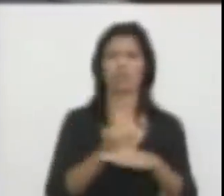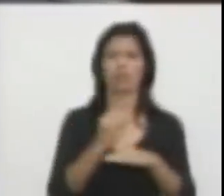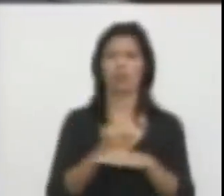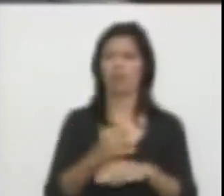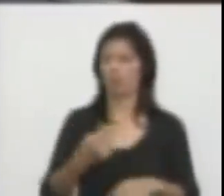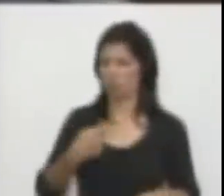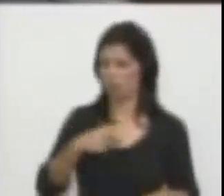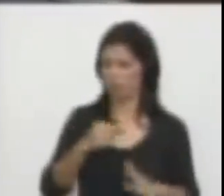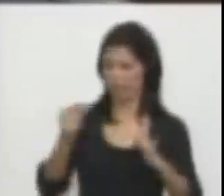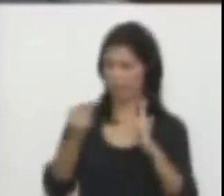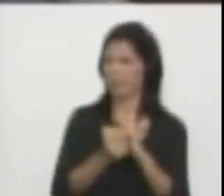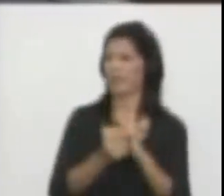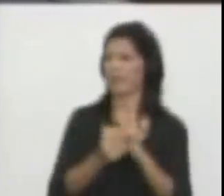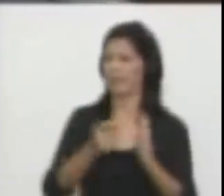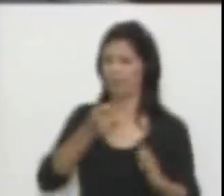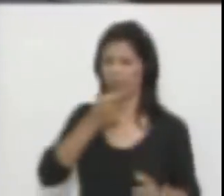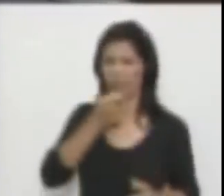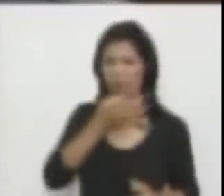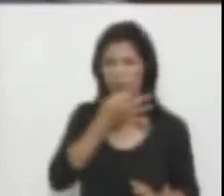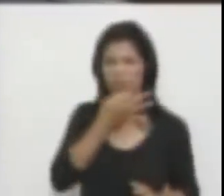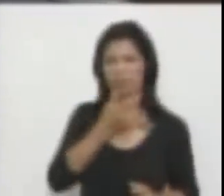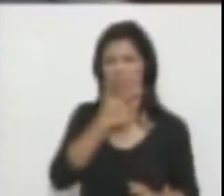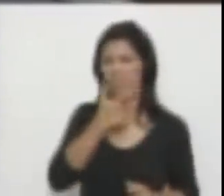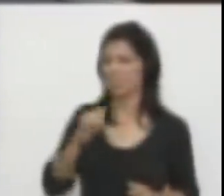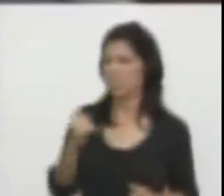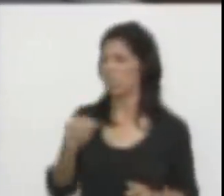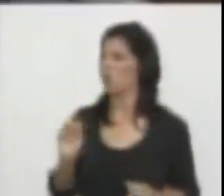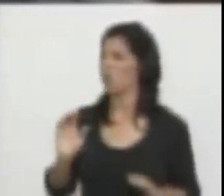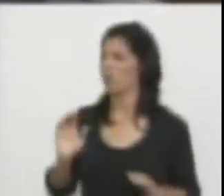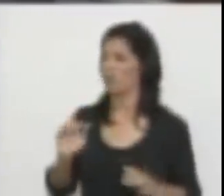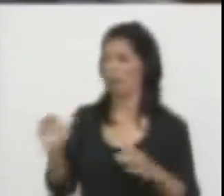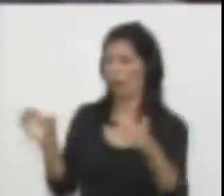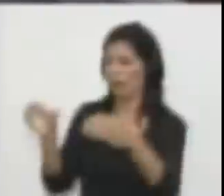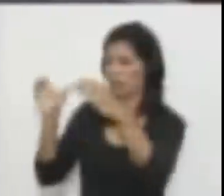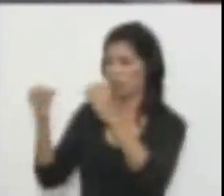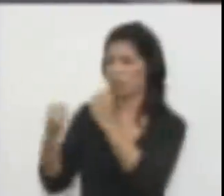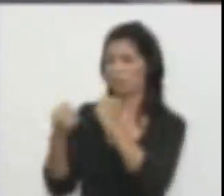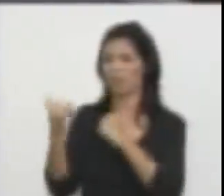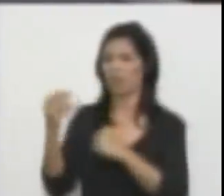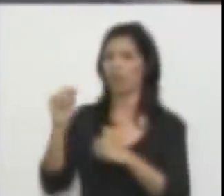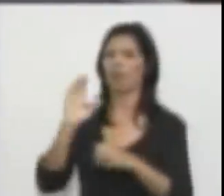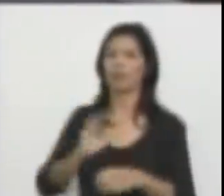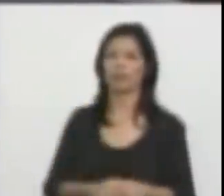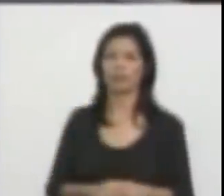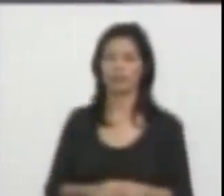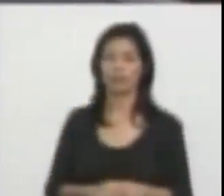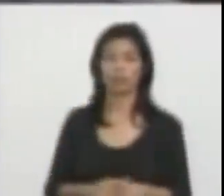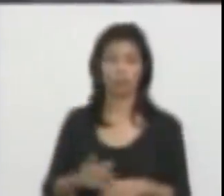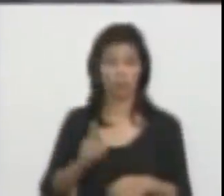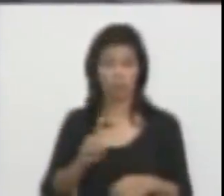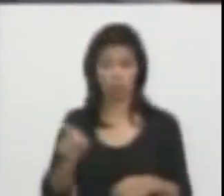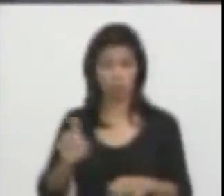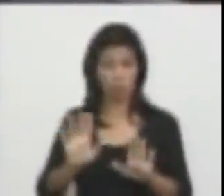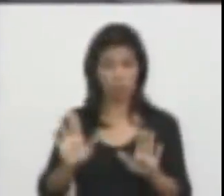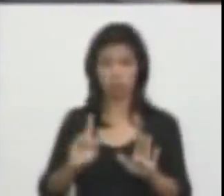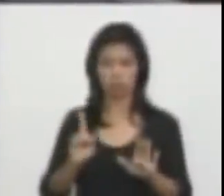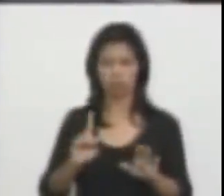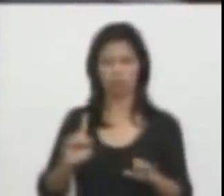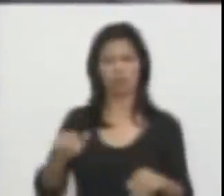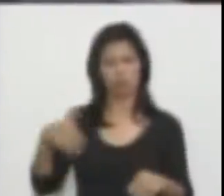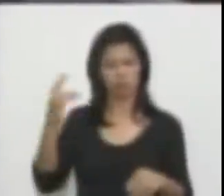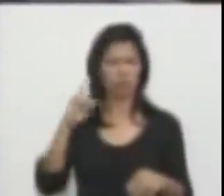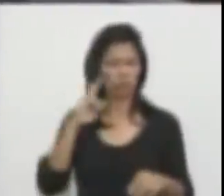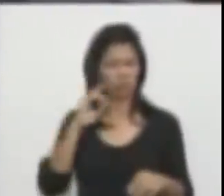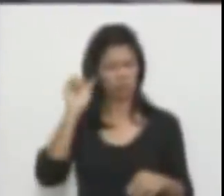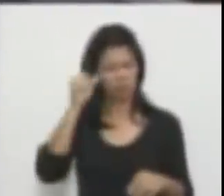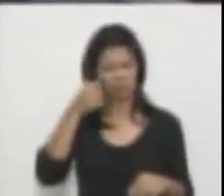matrimonio gay con Congreso o sin Congreso o contra el Congreso. Y no solo eso, sino que la escuché también, después no recuerdo si por radio